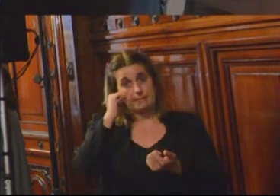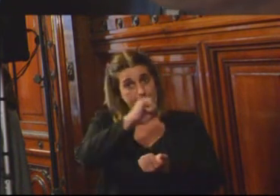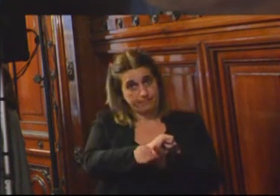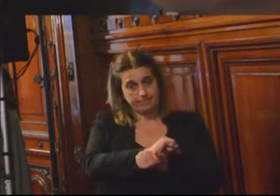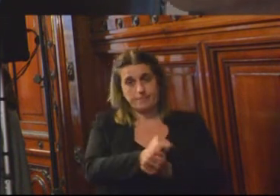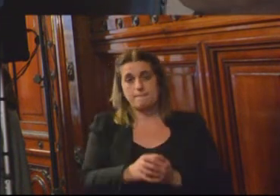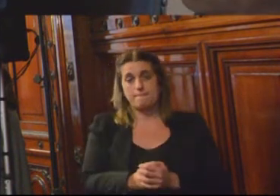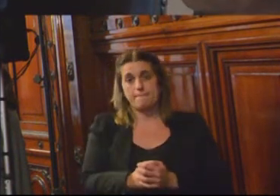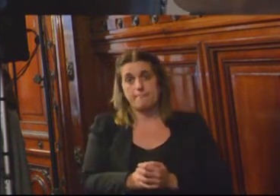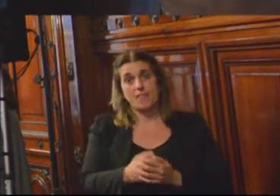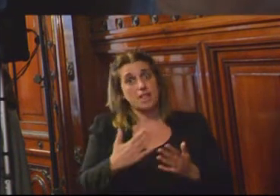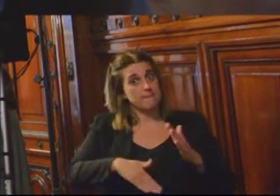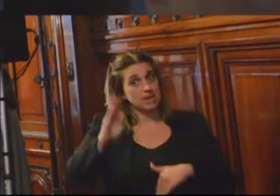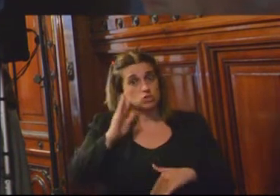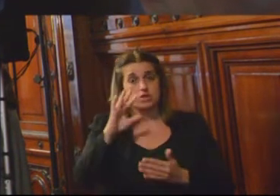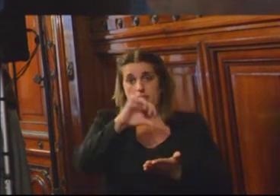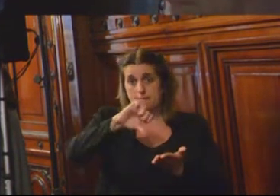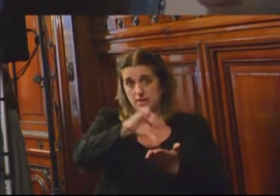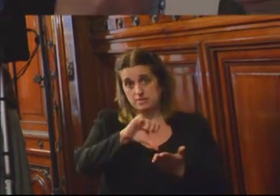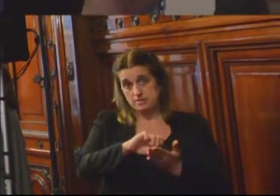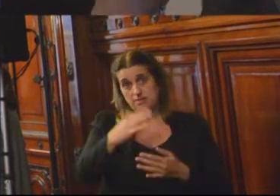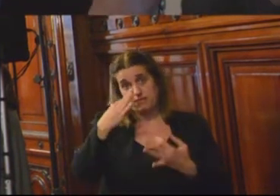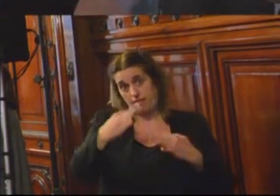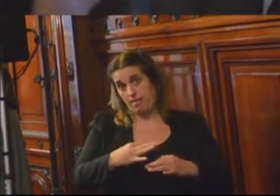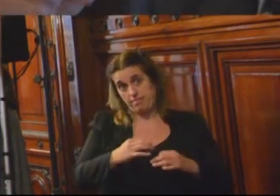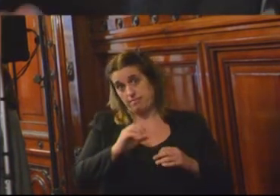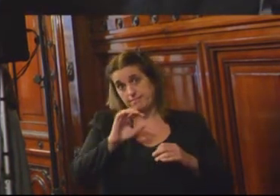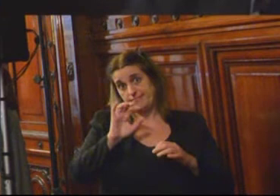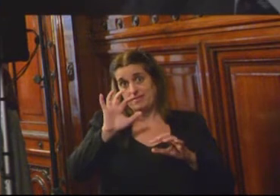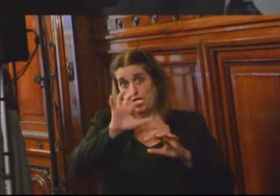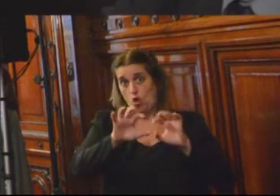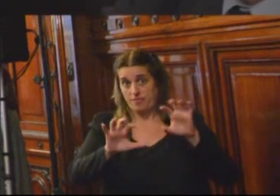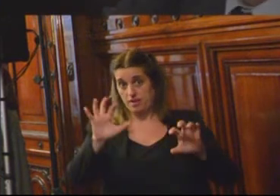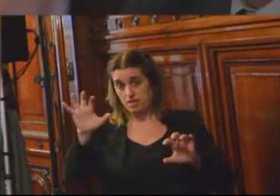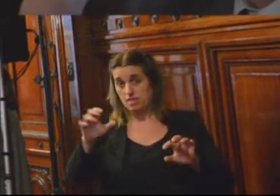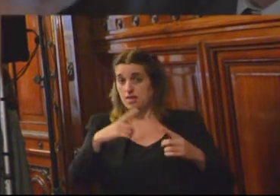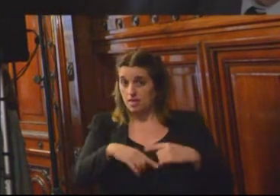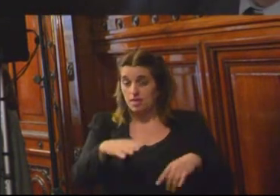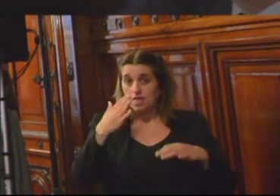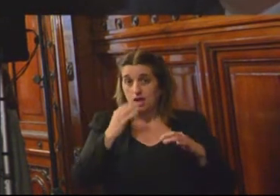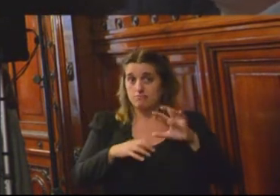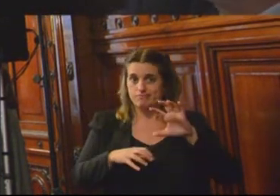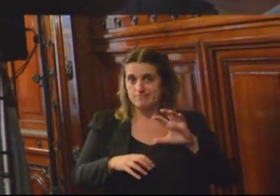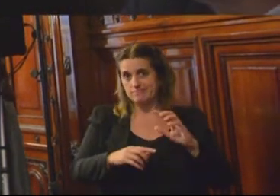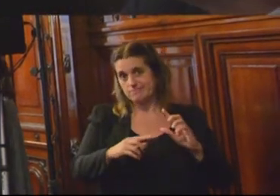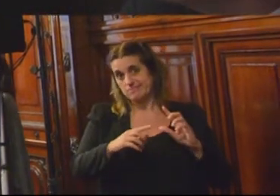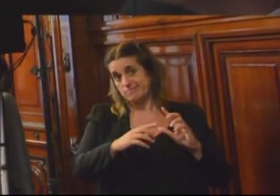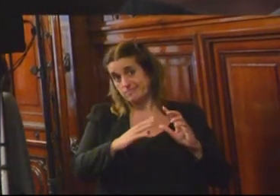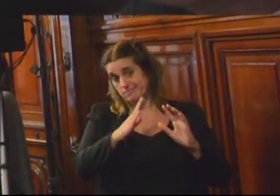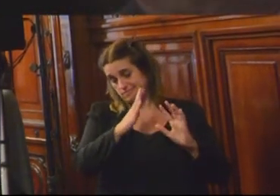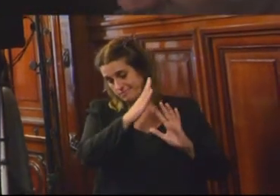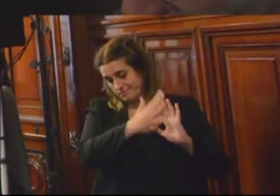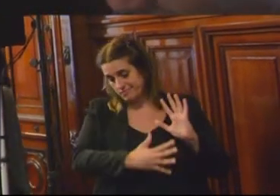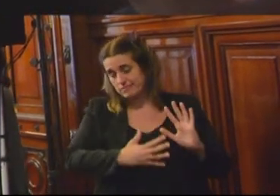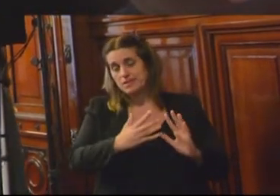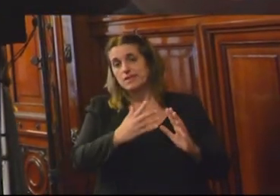en la gran mayoría de países del continente y la Comisión, lamentablemente con frecuencia, tiene